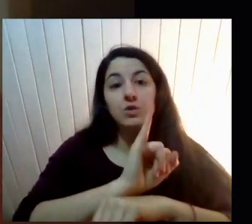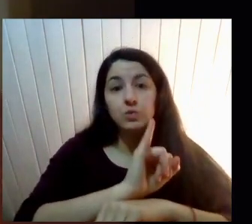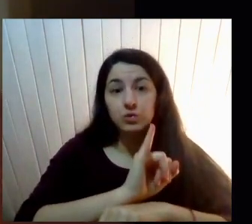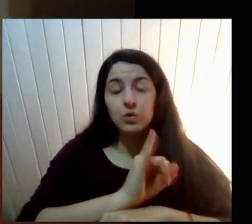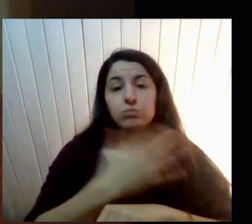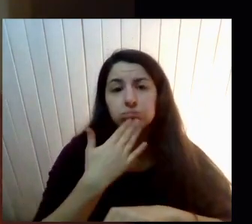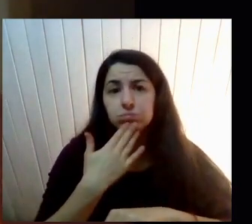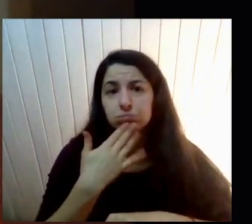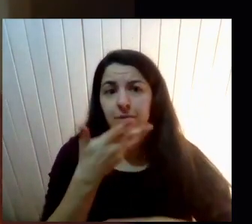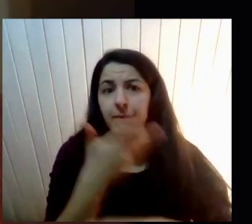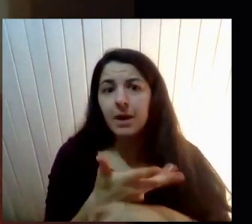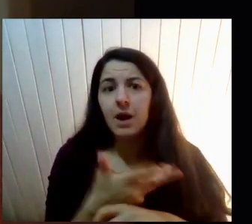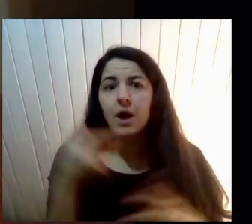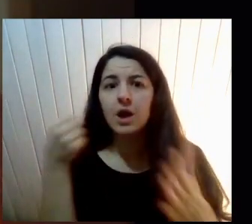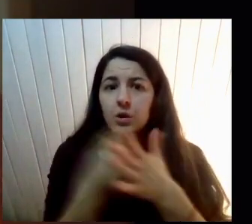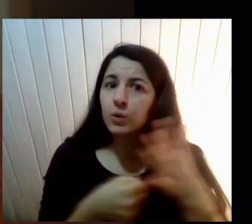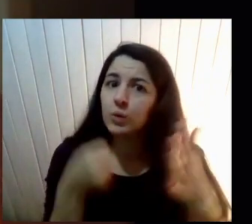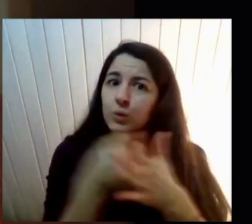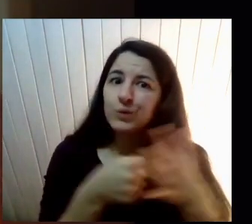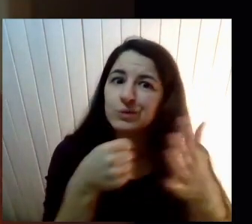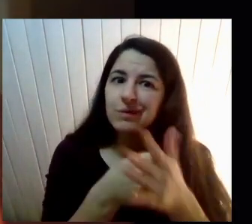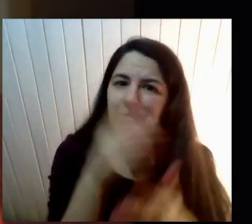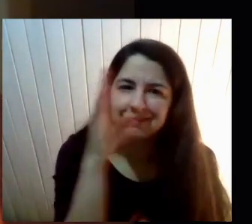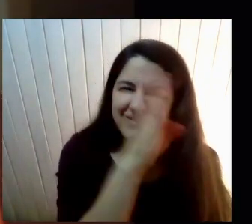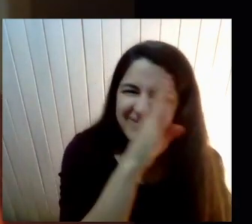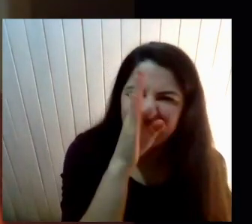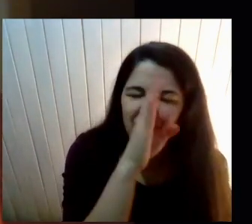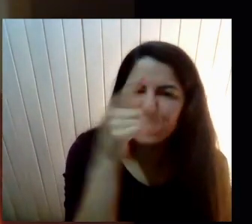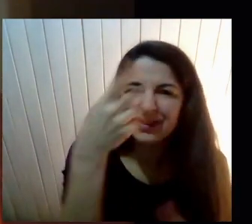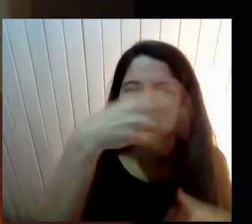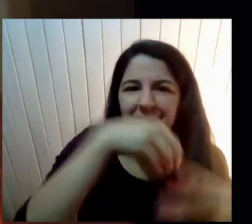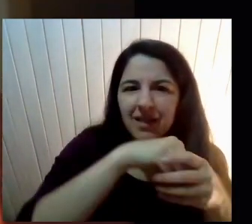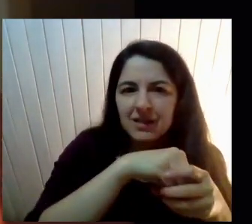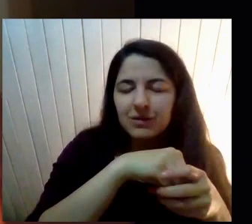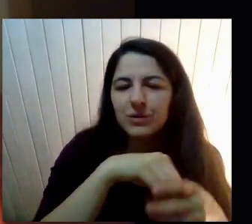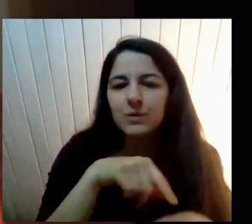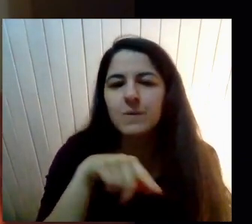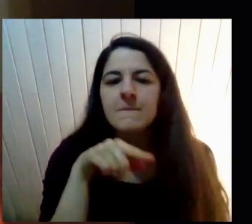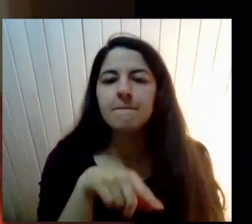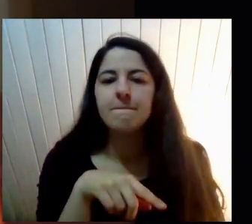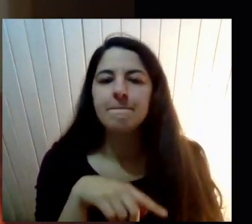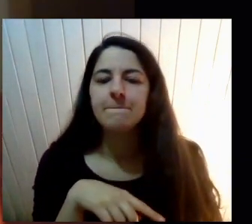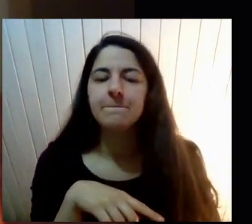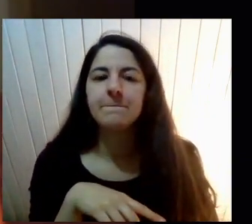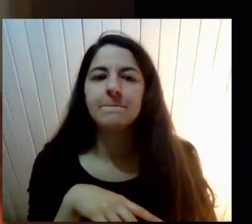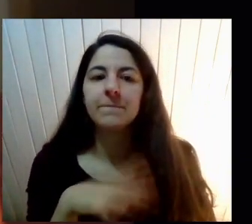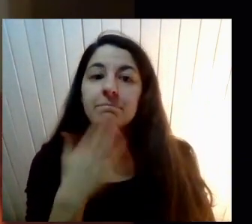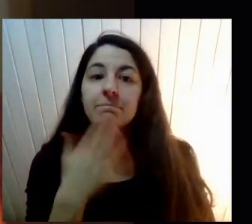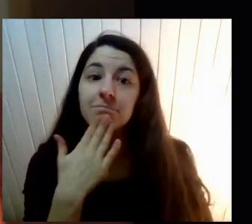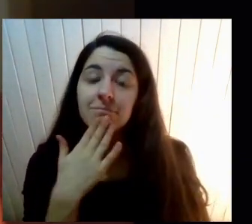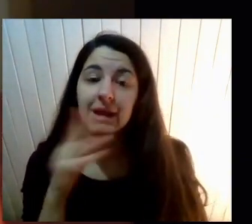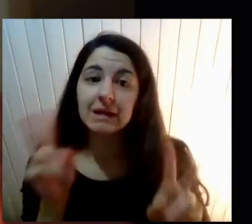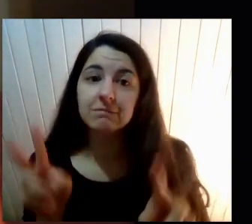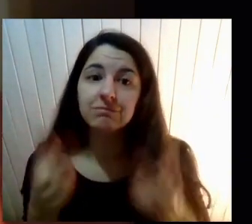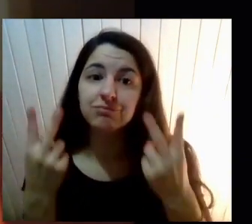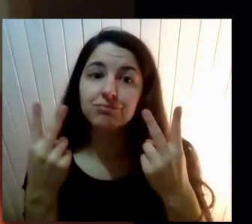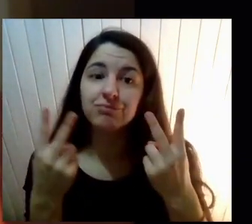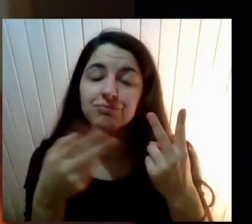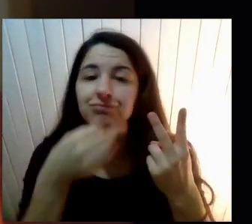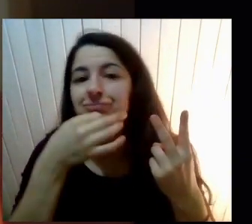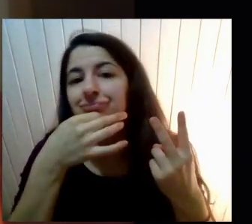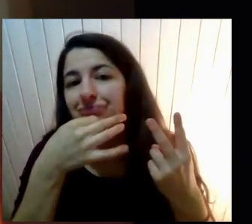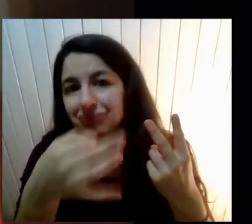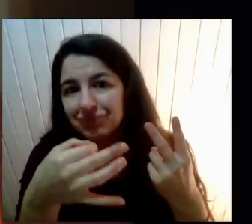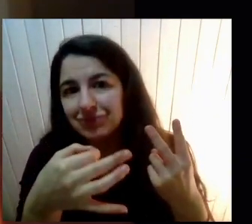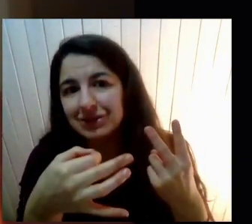quizá No está tan visibilizada Desde ahí Yo creo también Rescatar El cómo Se busca también